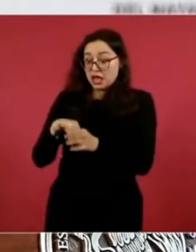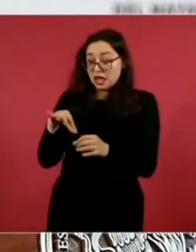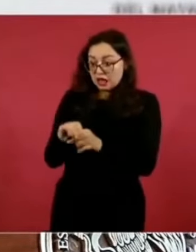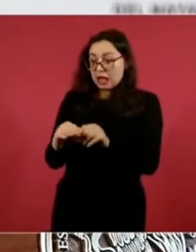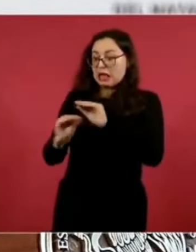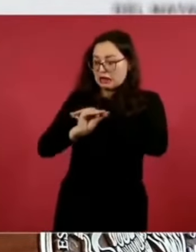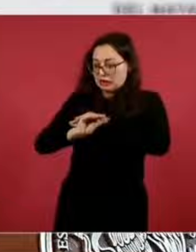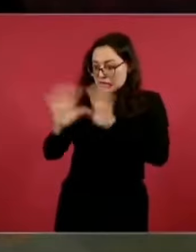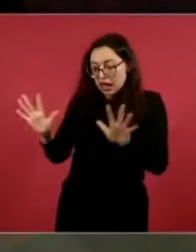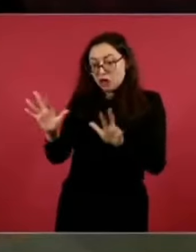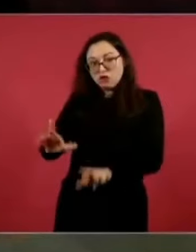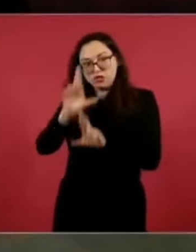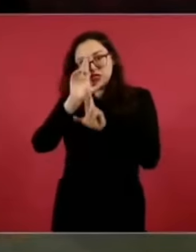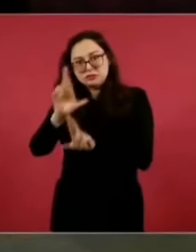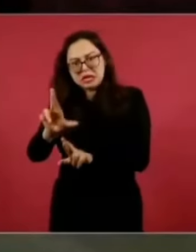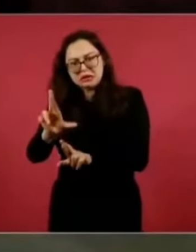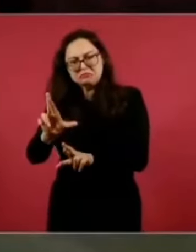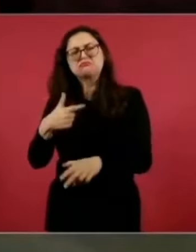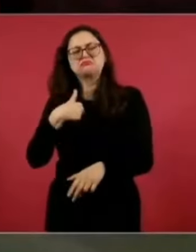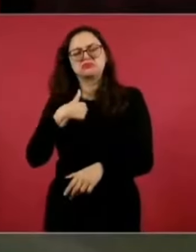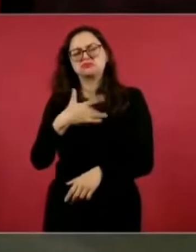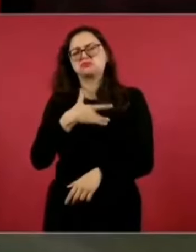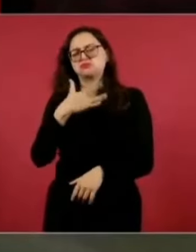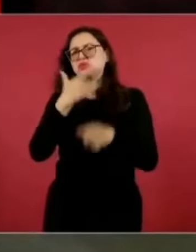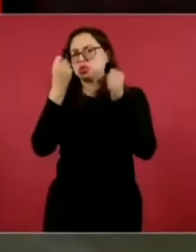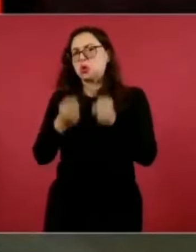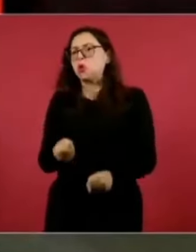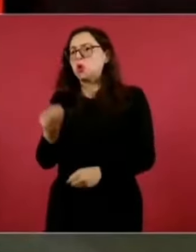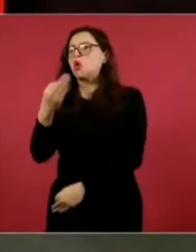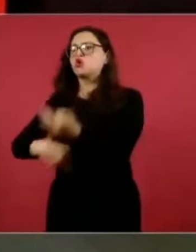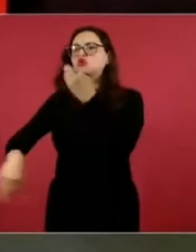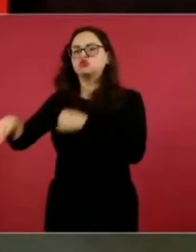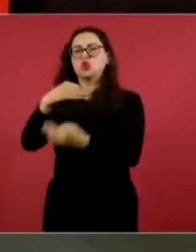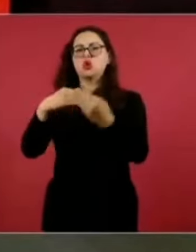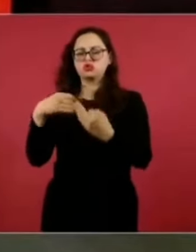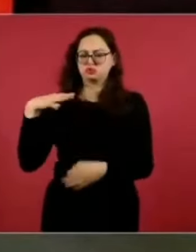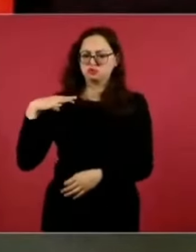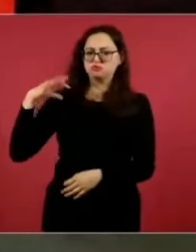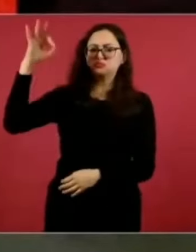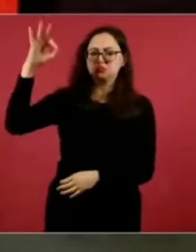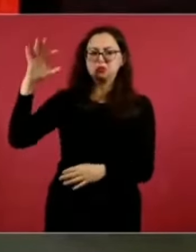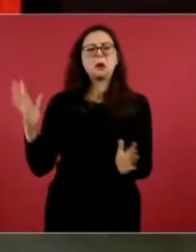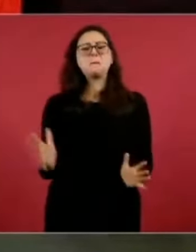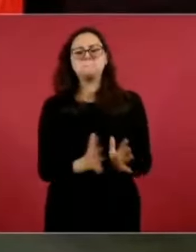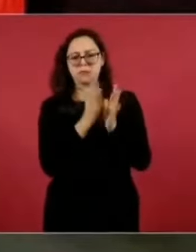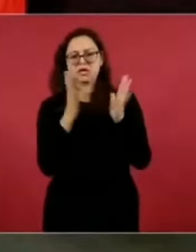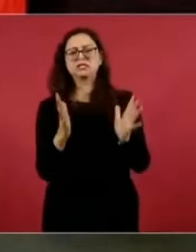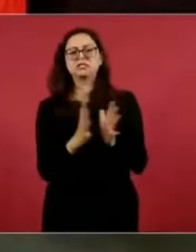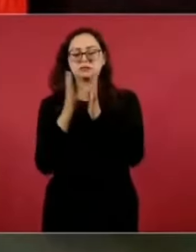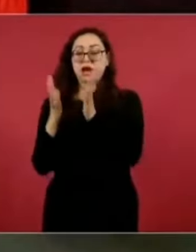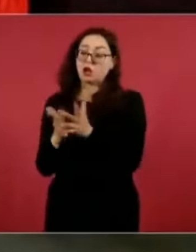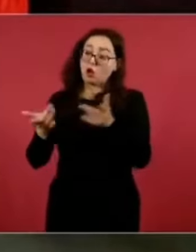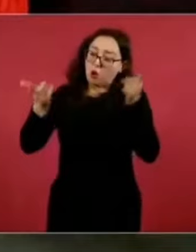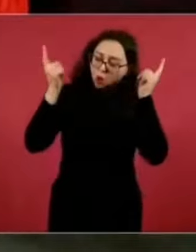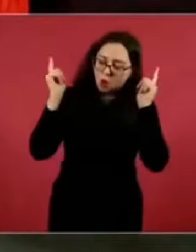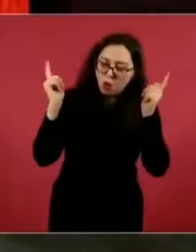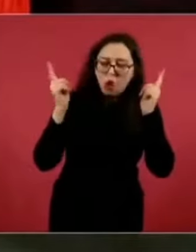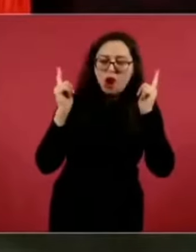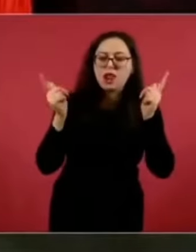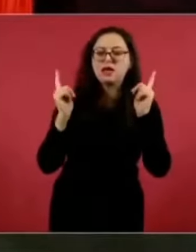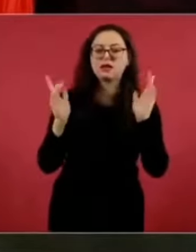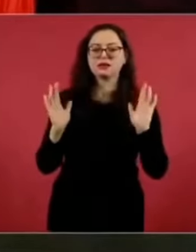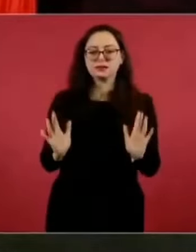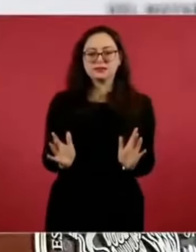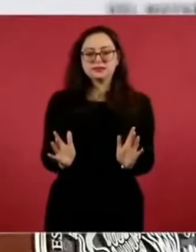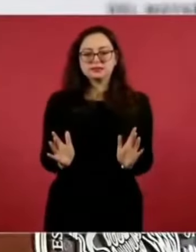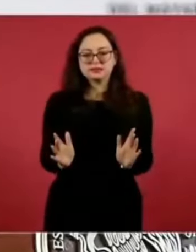voto de los ciudadanos, se va a lograr un acuerdo. Yo deseo eso, que